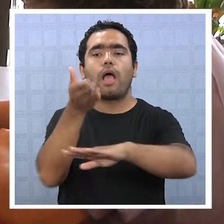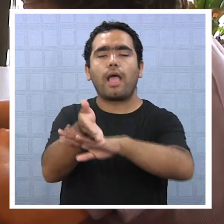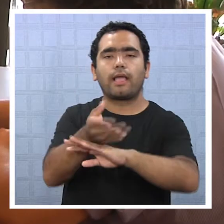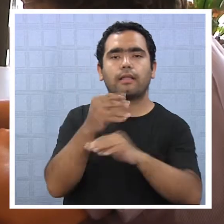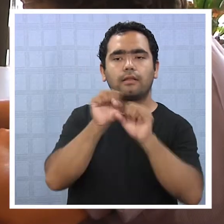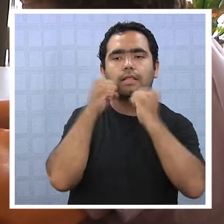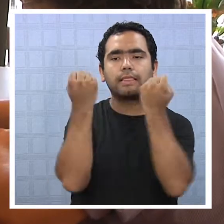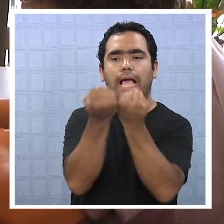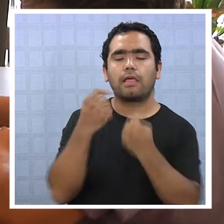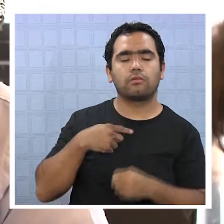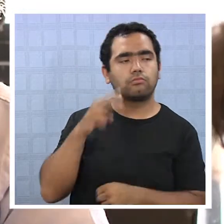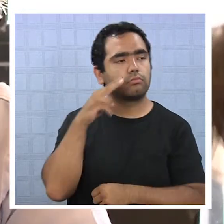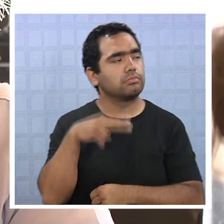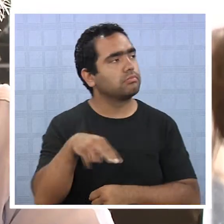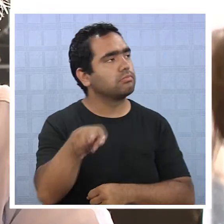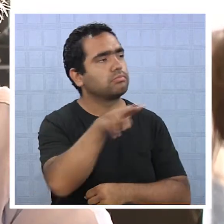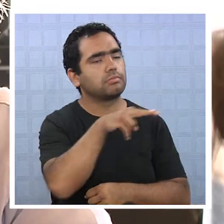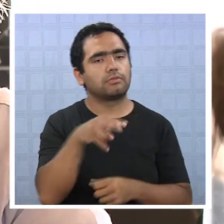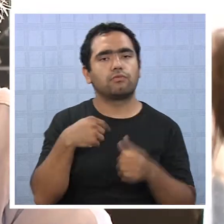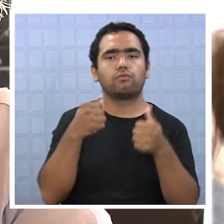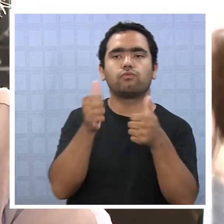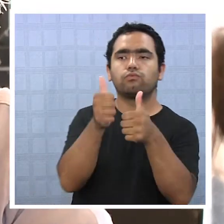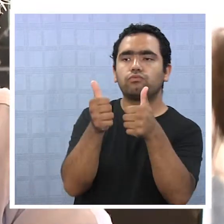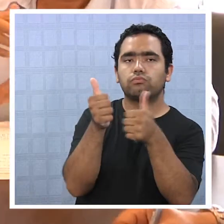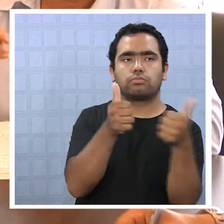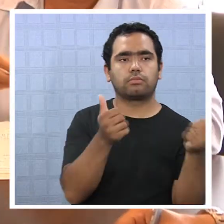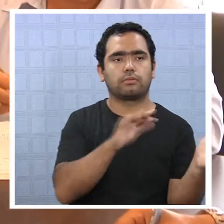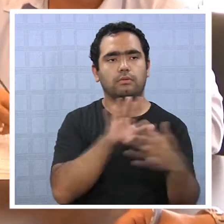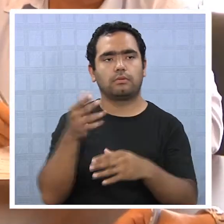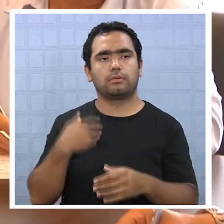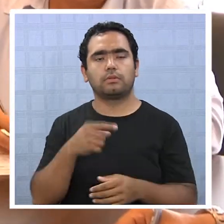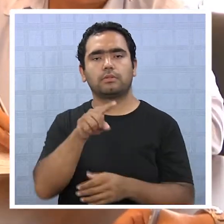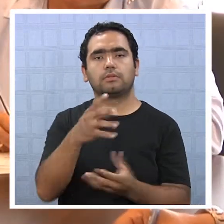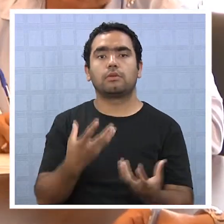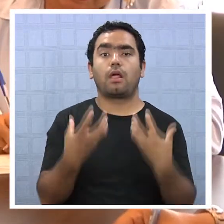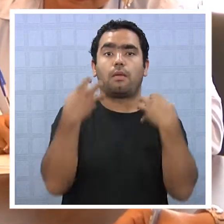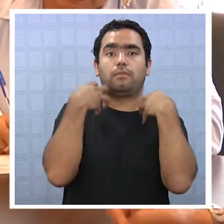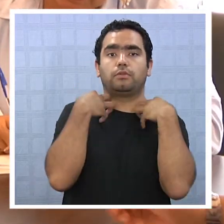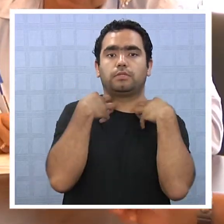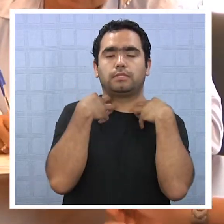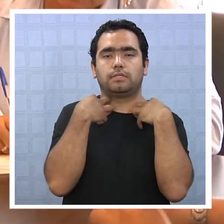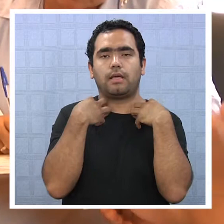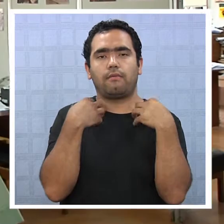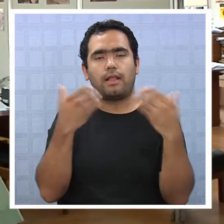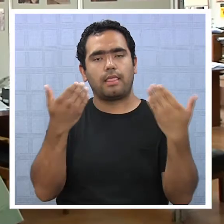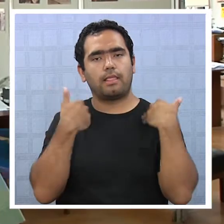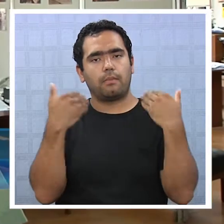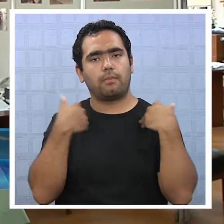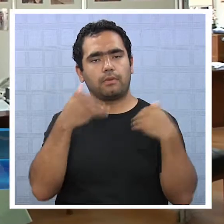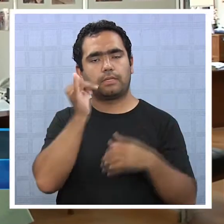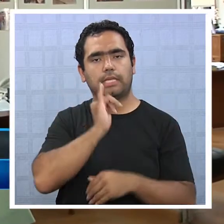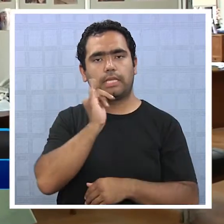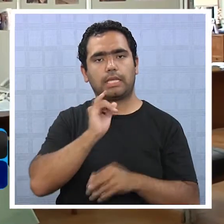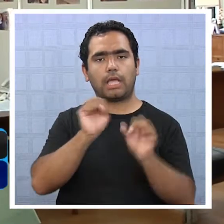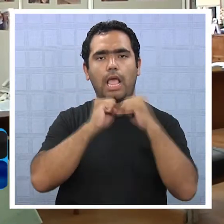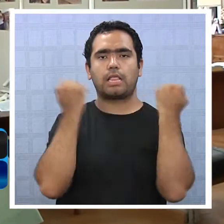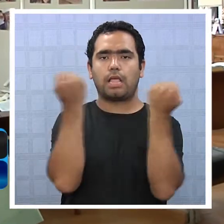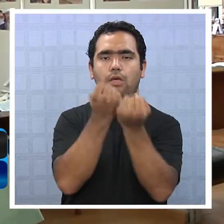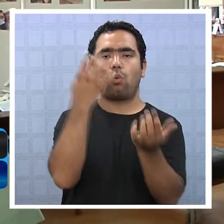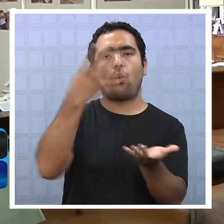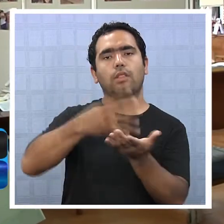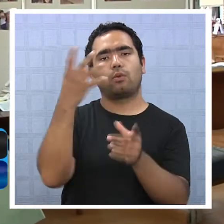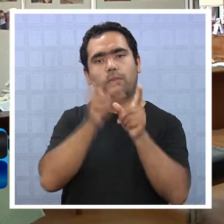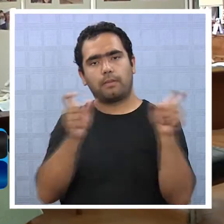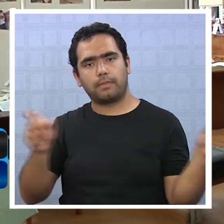para verificar en terreno, no es cierto que esto esté funcionando como corresponde. Los organizadores, este caso Deportes Iquique, tienen un aforo de aproximadamente